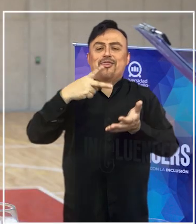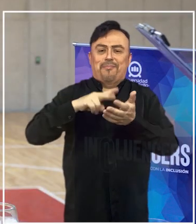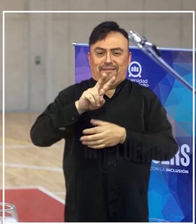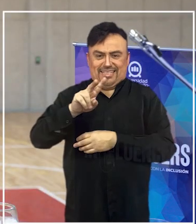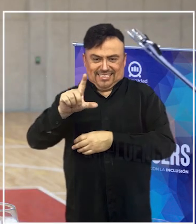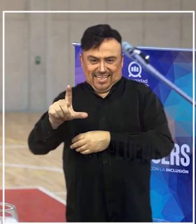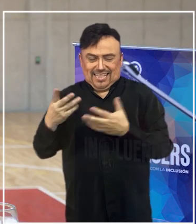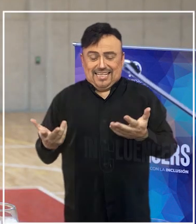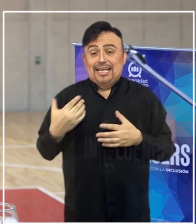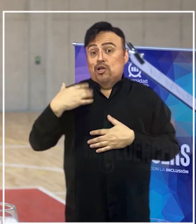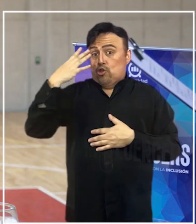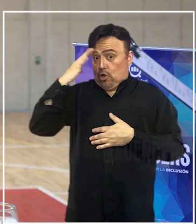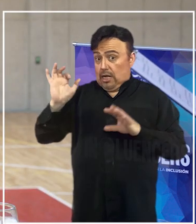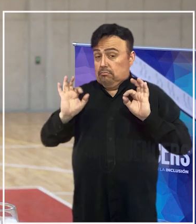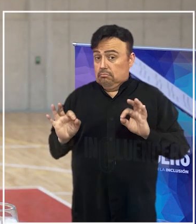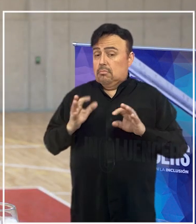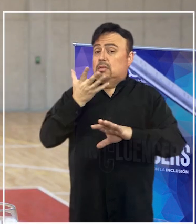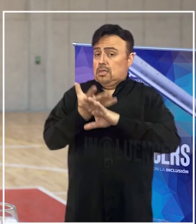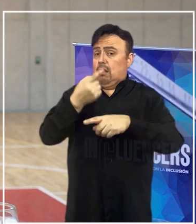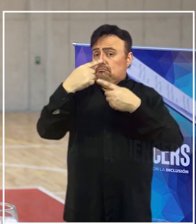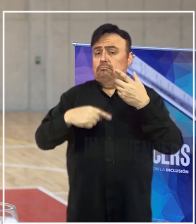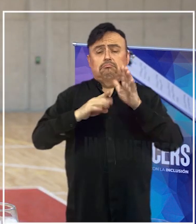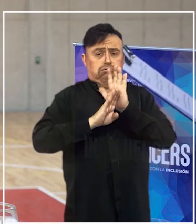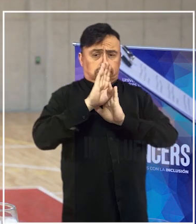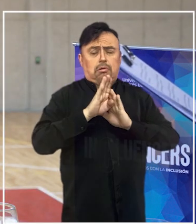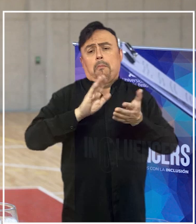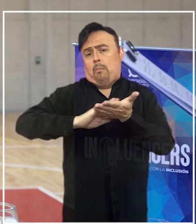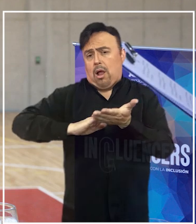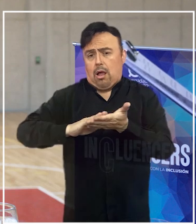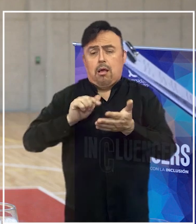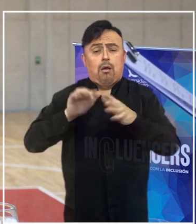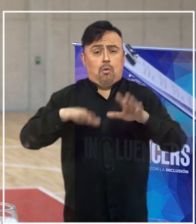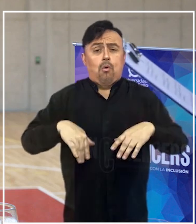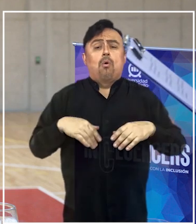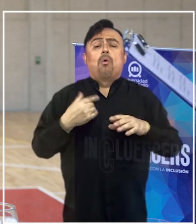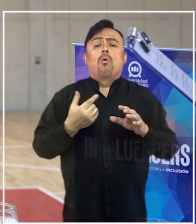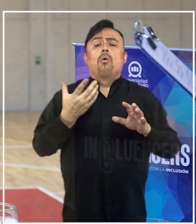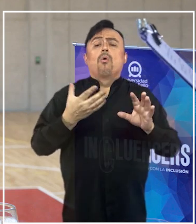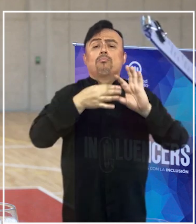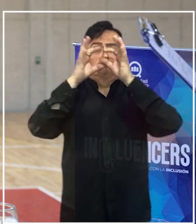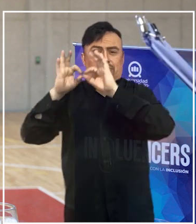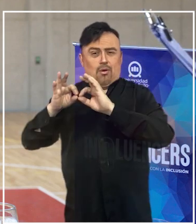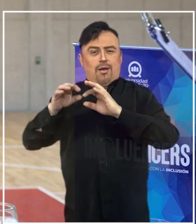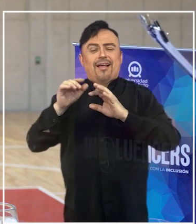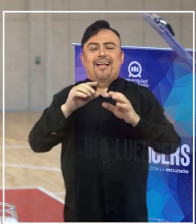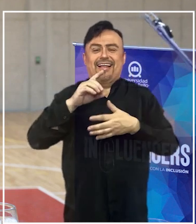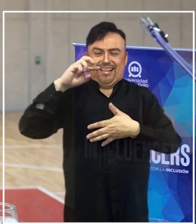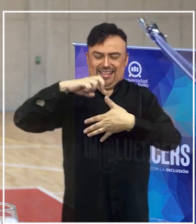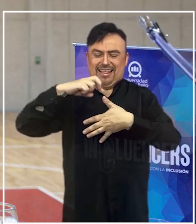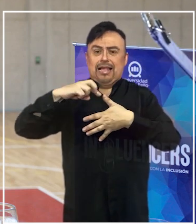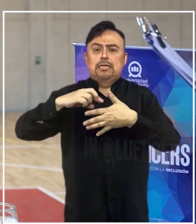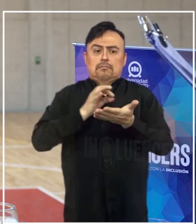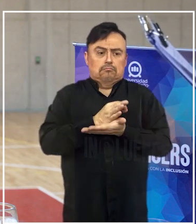hay varios aspectos que se han estado ya desarrollando, por ejemplo, que los mismos juegos tuvieron diversas comunas para llevar varias